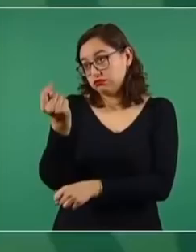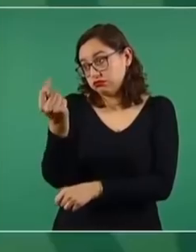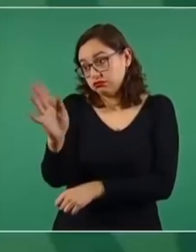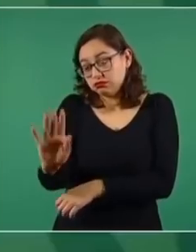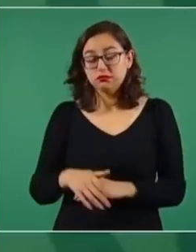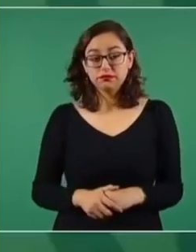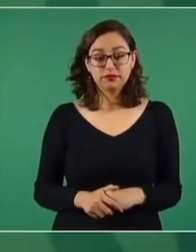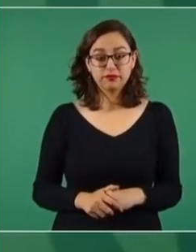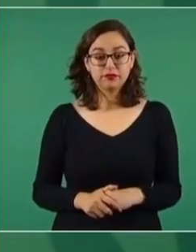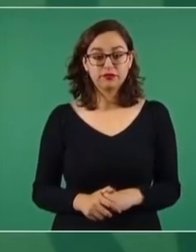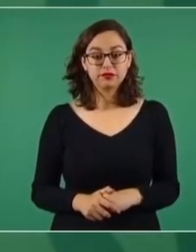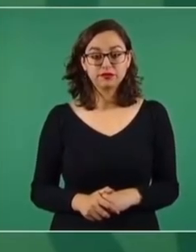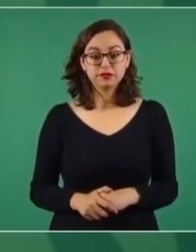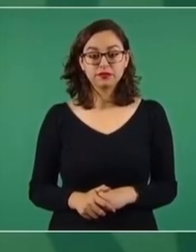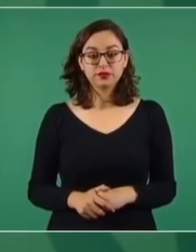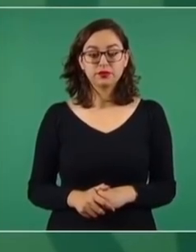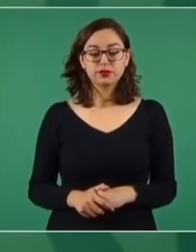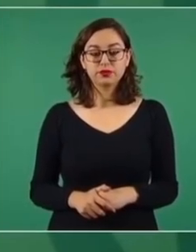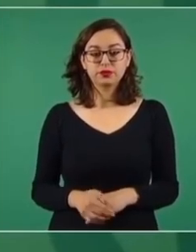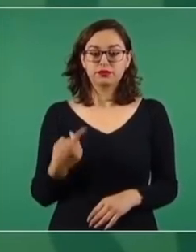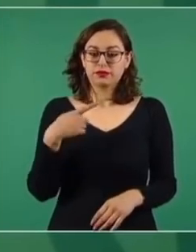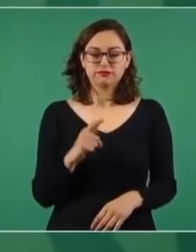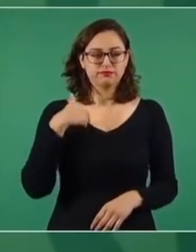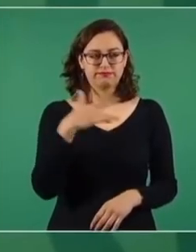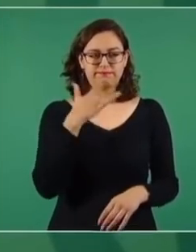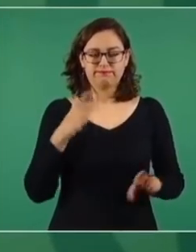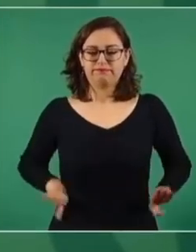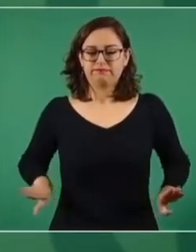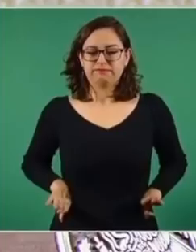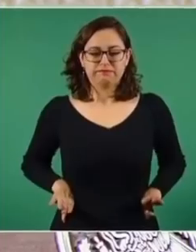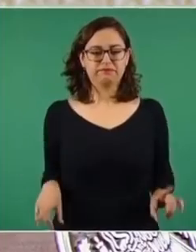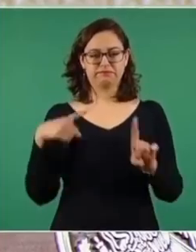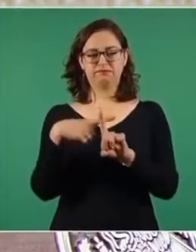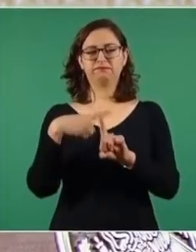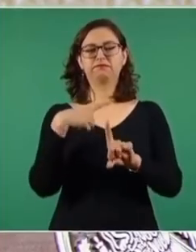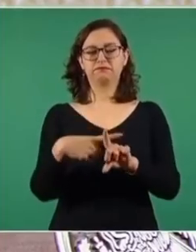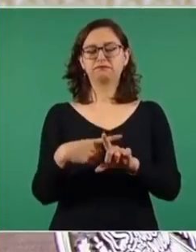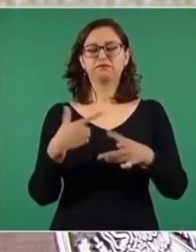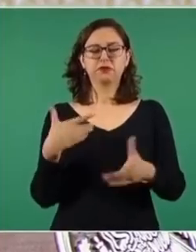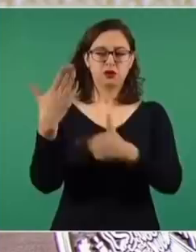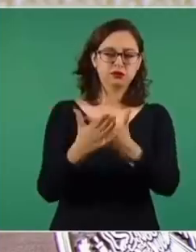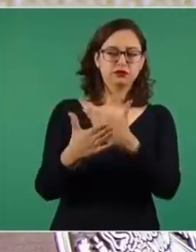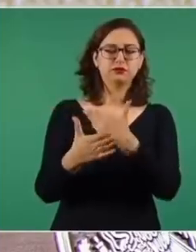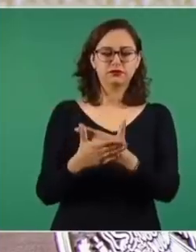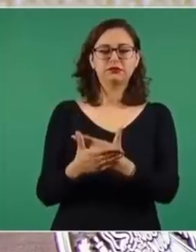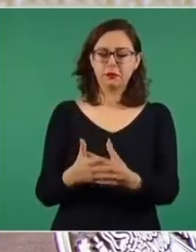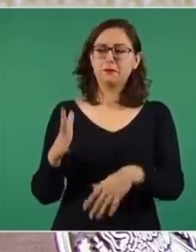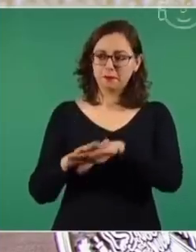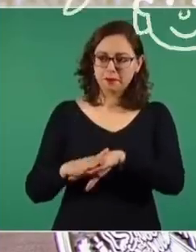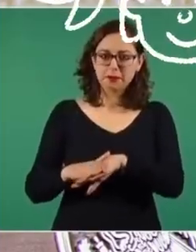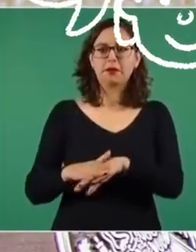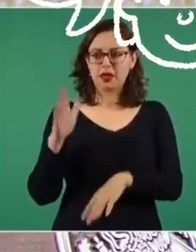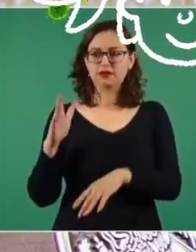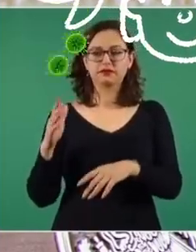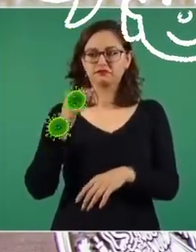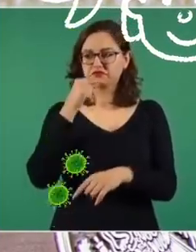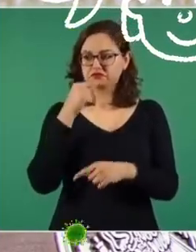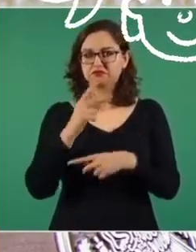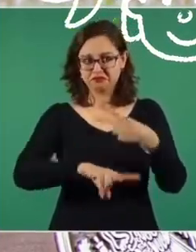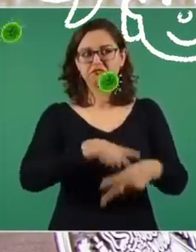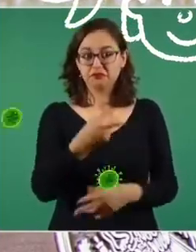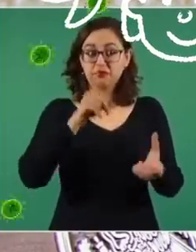a distancia. Pero yo estoy optimista y vamos a estar pendientes de que no se contagien los niños,